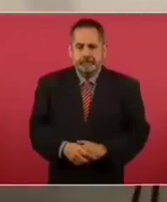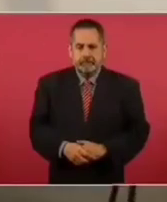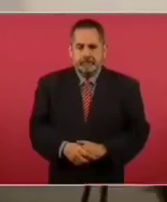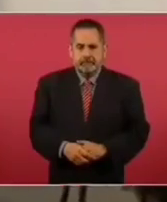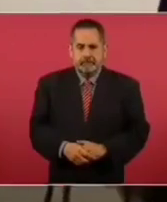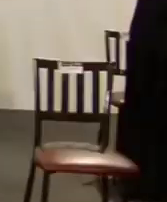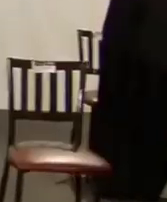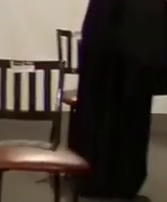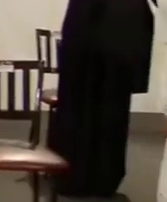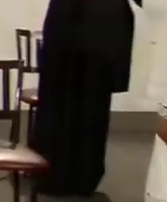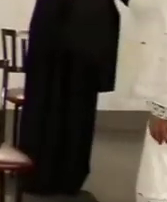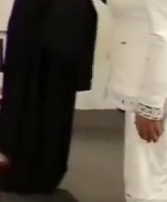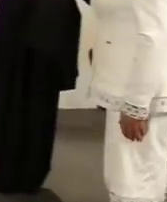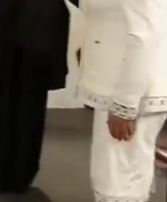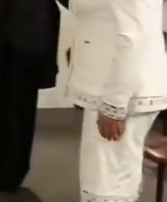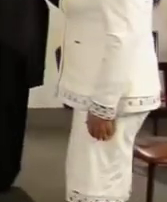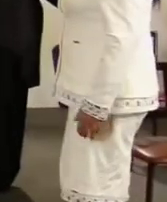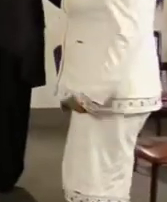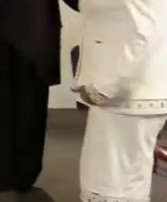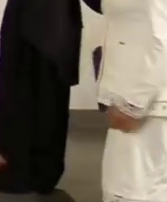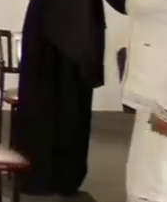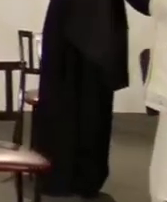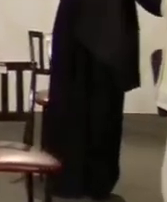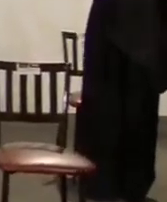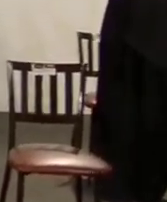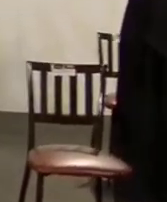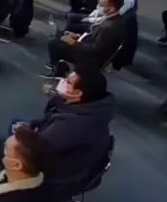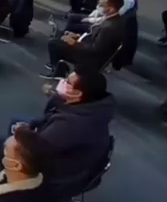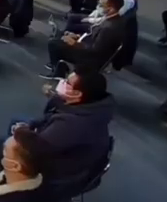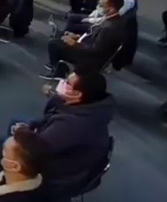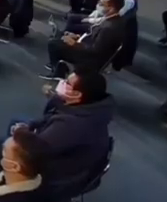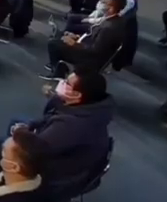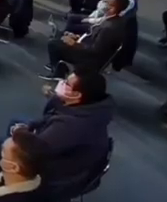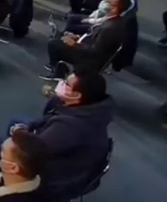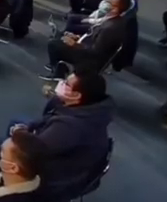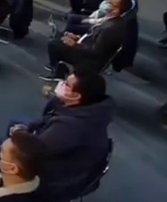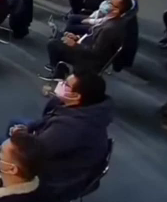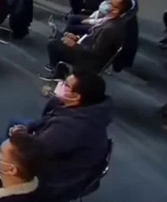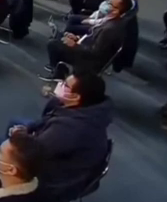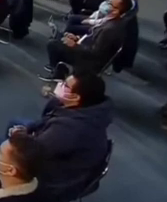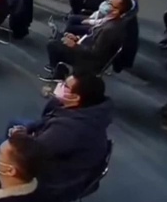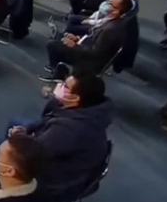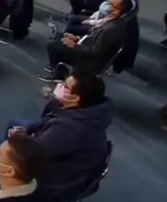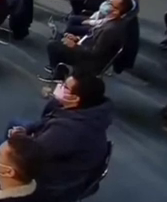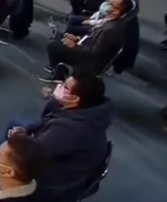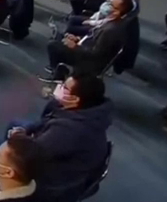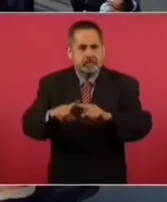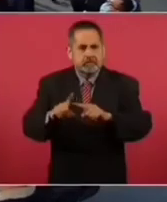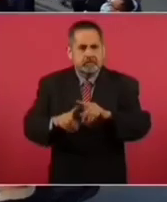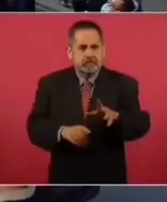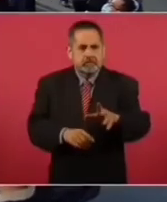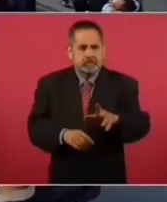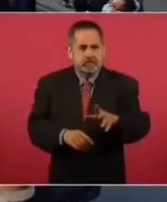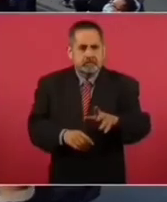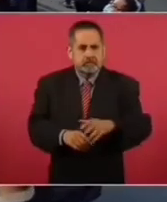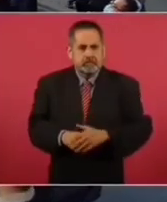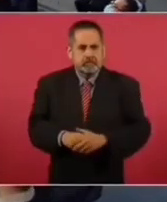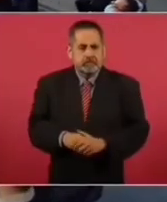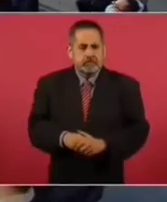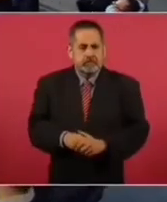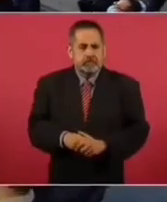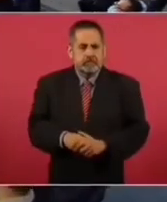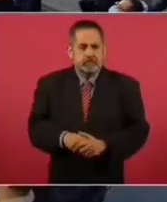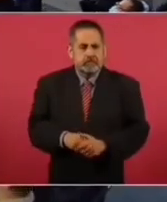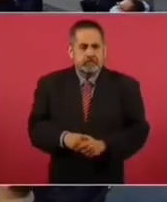¿Amenazaron de muerte al presidente? Ay, no. ¿Quién te amenazó? Por favor, presidente. Eso sí. Me he